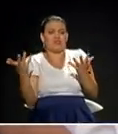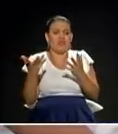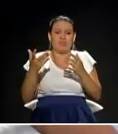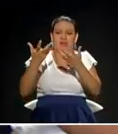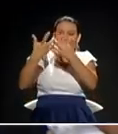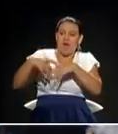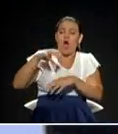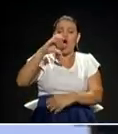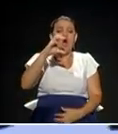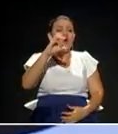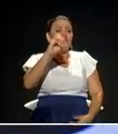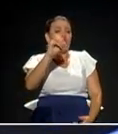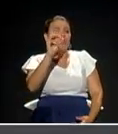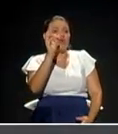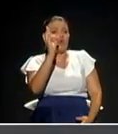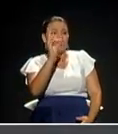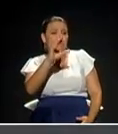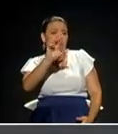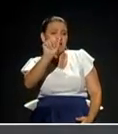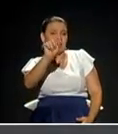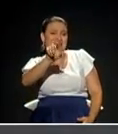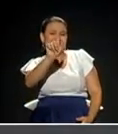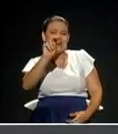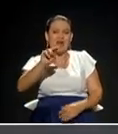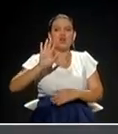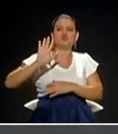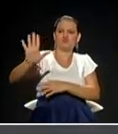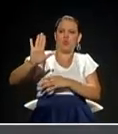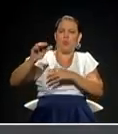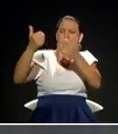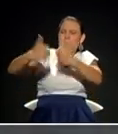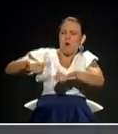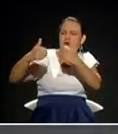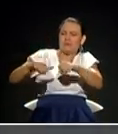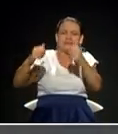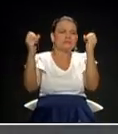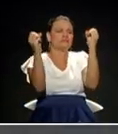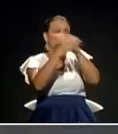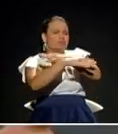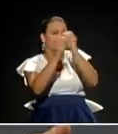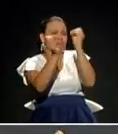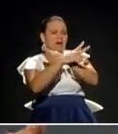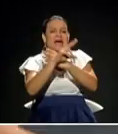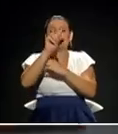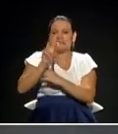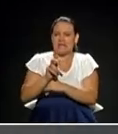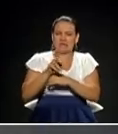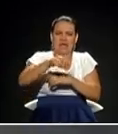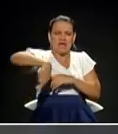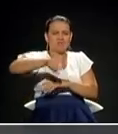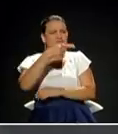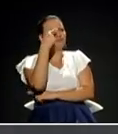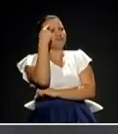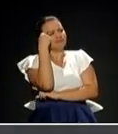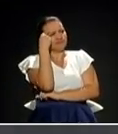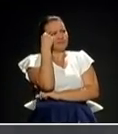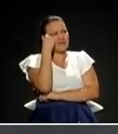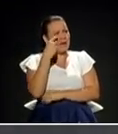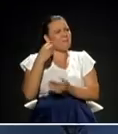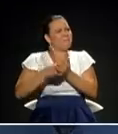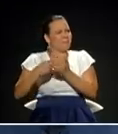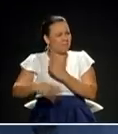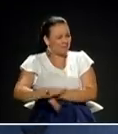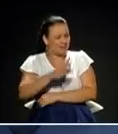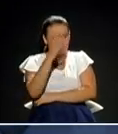Contrasana eran siete rutas de transporte inicialmente. Se dieron cuenta que estaban perdiendo plata. Se unieron, decidieron